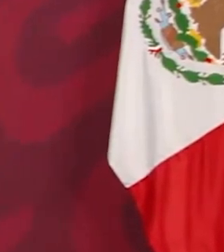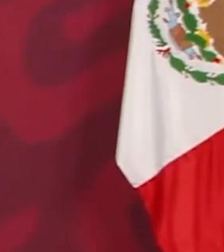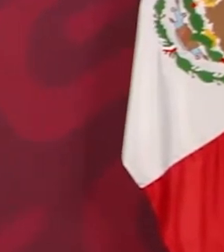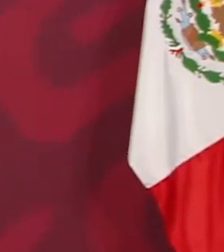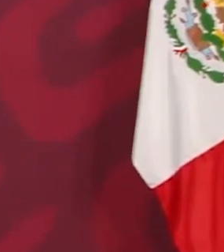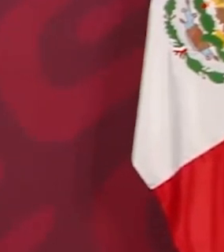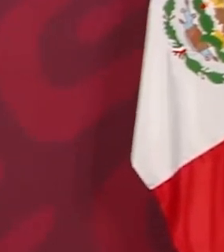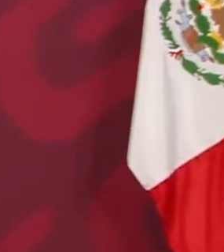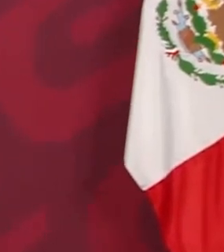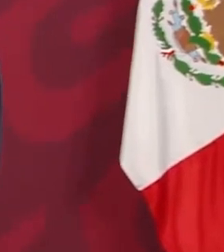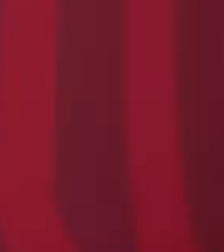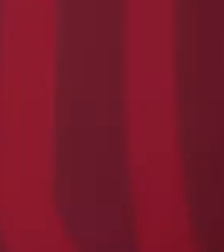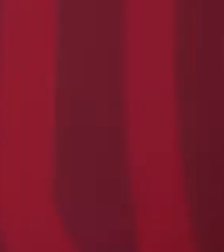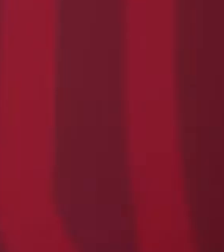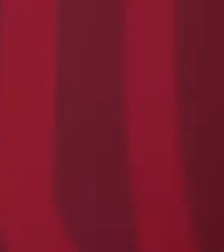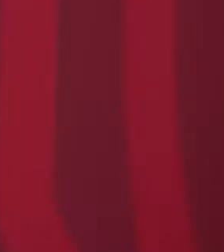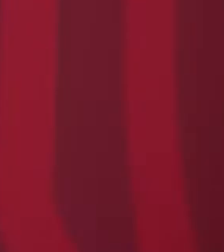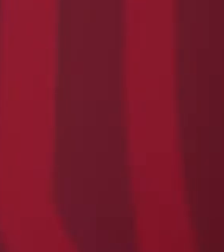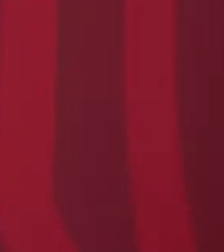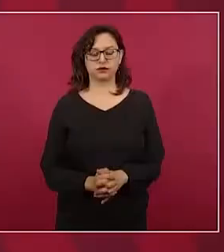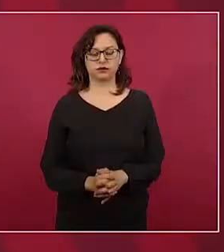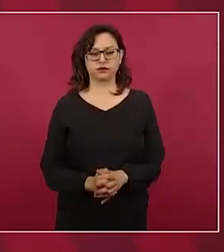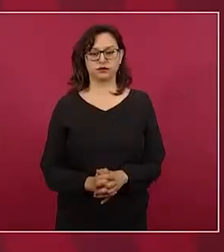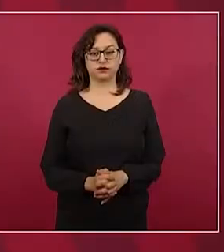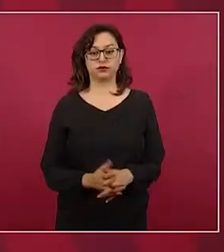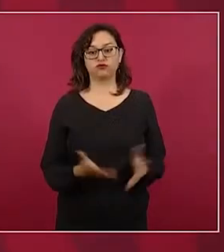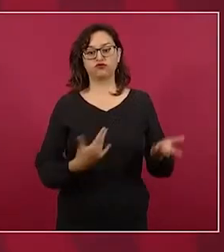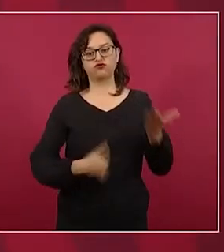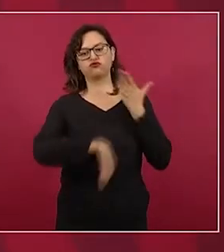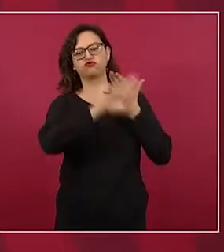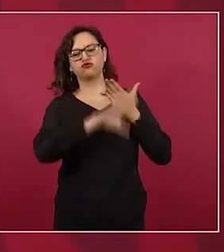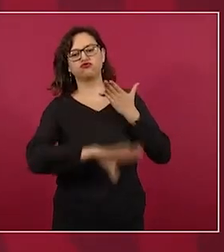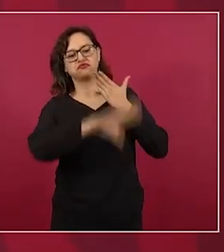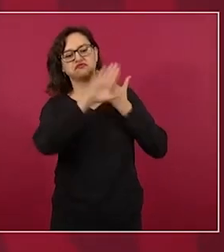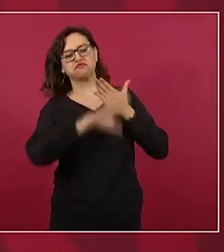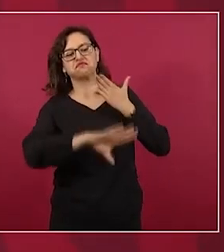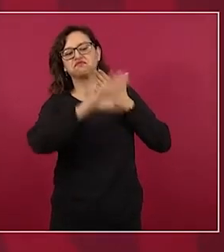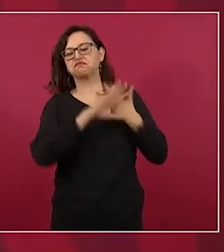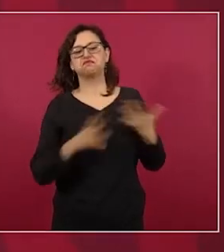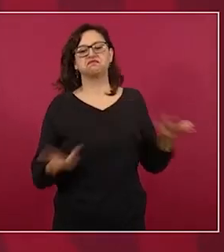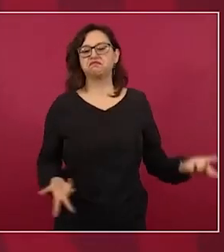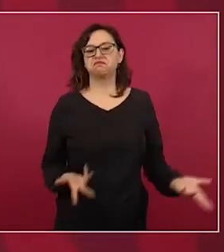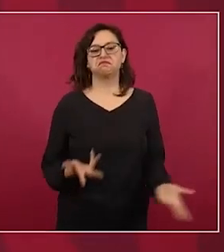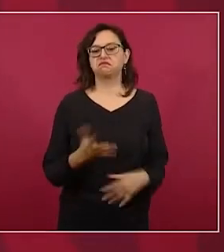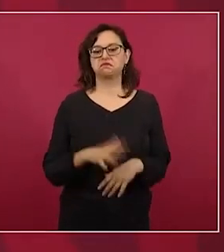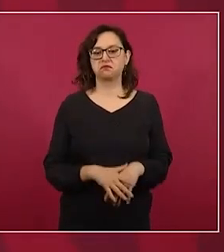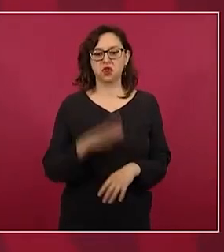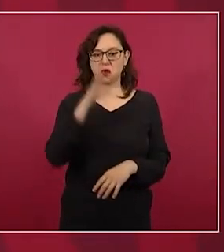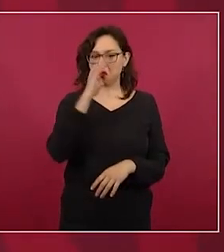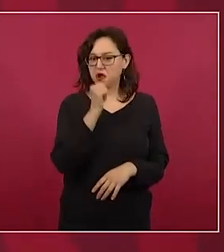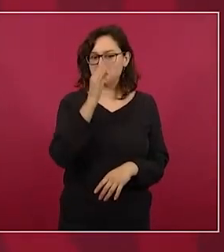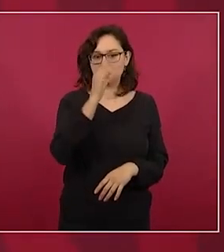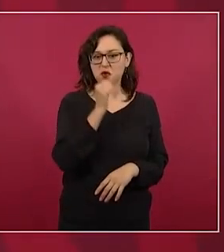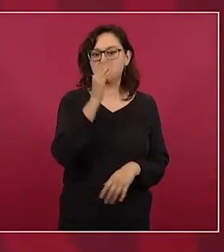prepotencia, más corrupción, más injusticias,